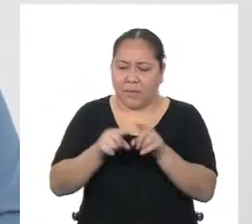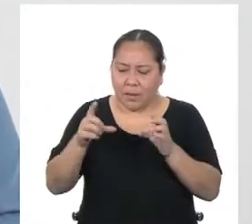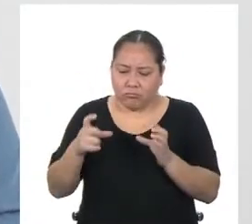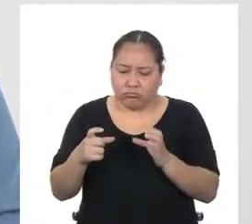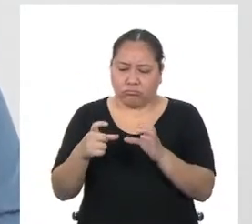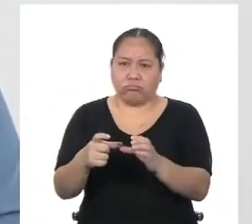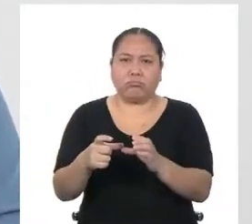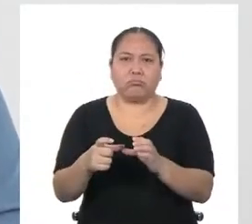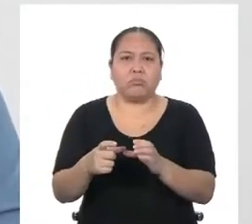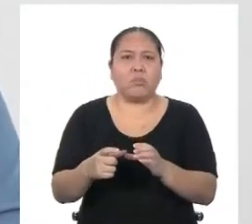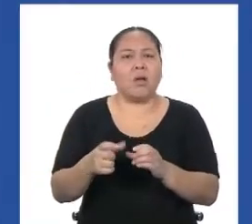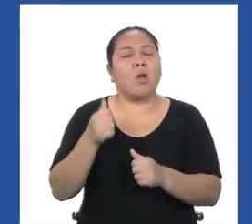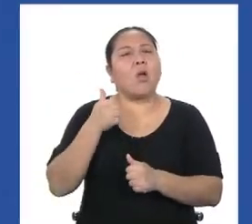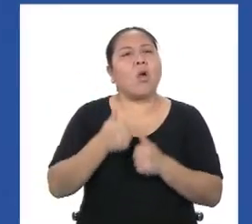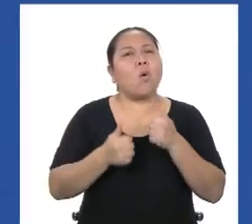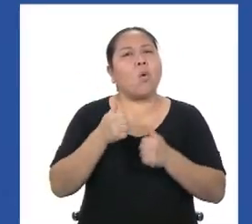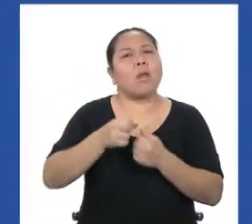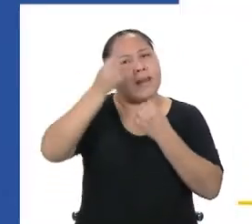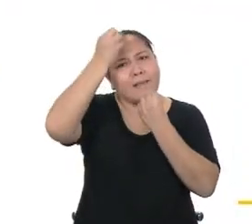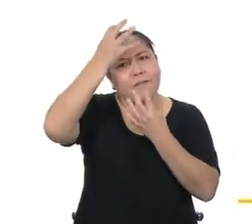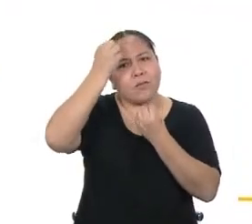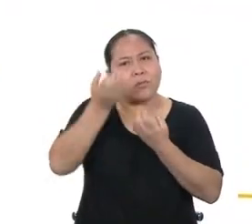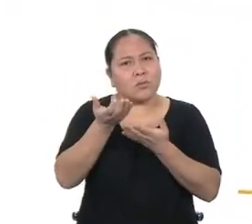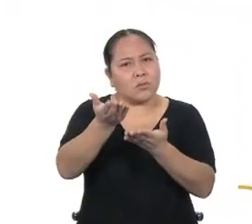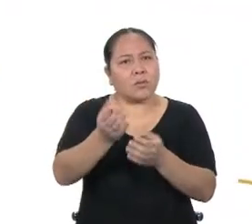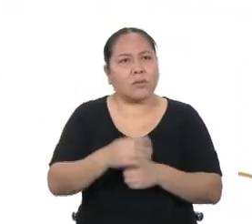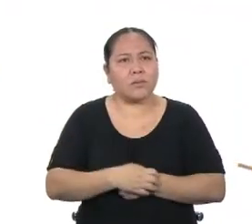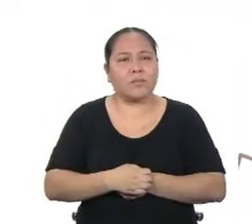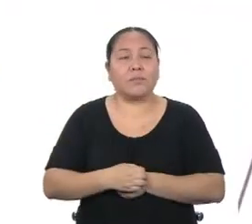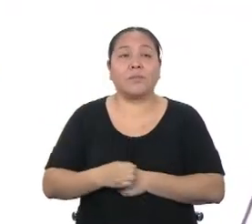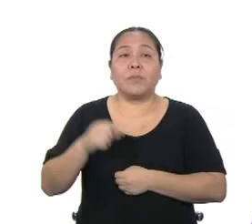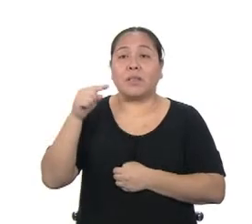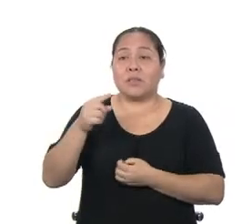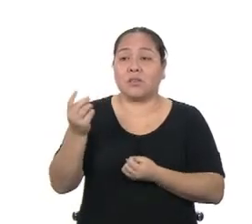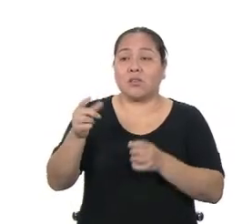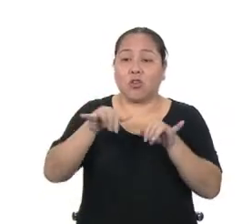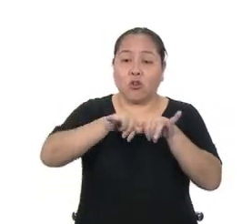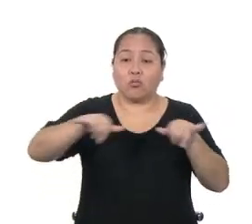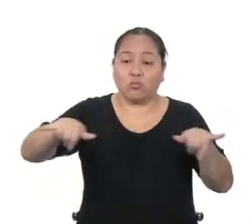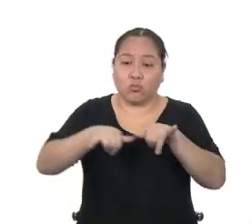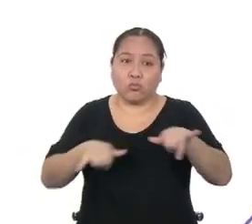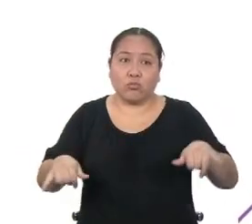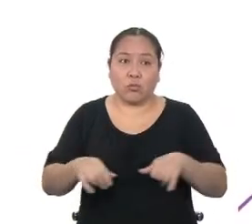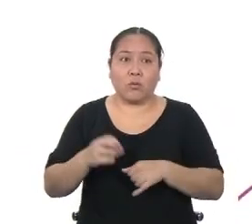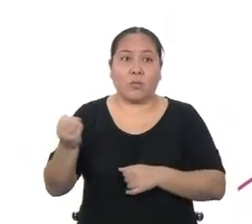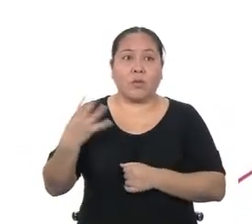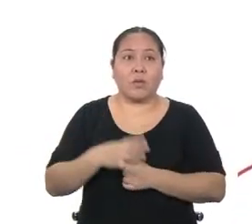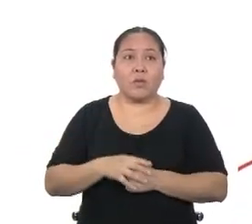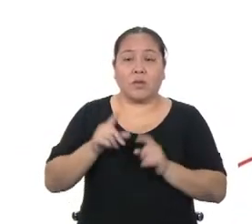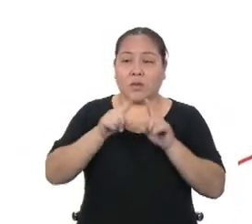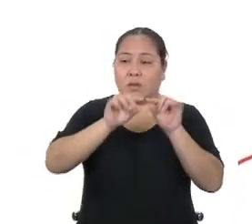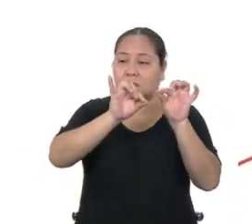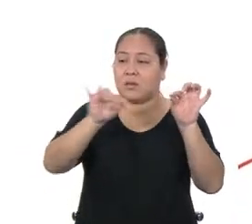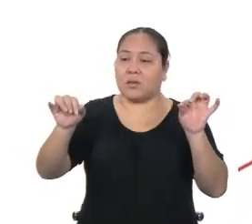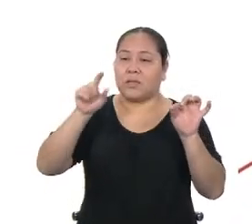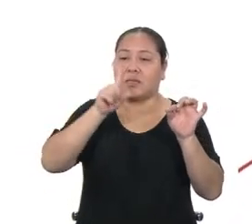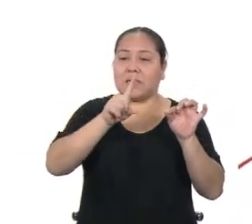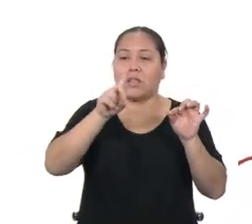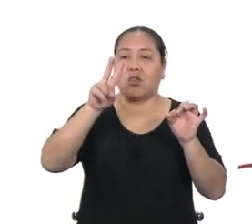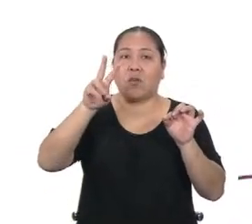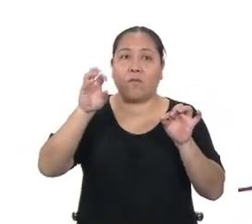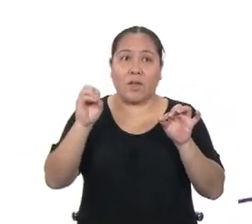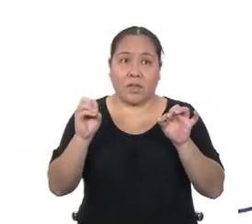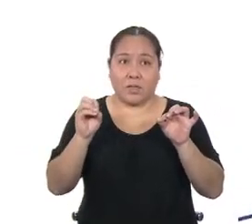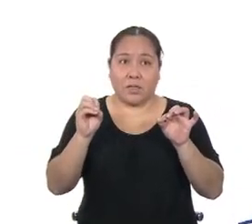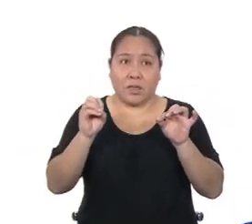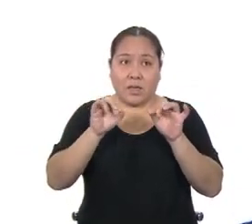¿y cuáles son los datos que tenemos? Estas son las medidas que me dieron. La cancha mide 120 metros de largo y 90